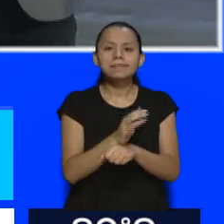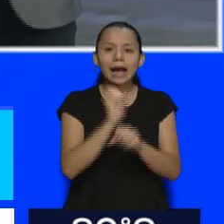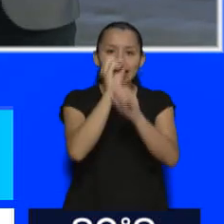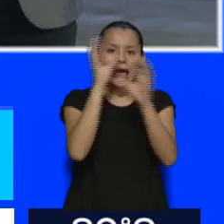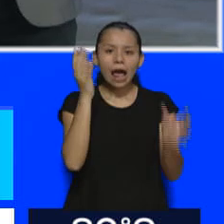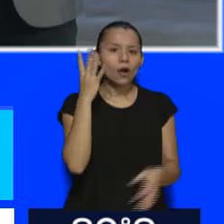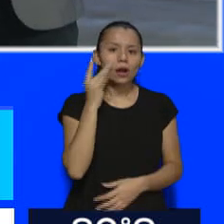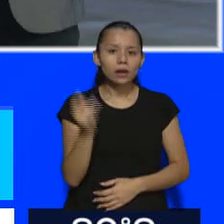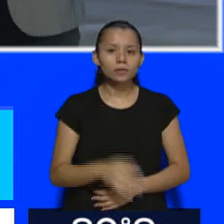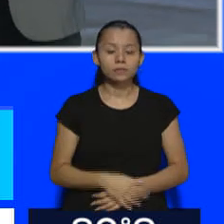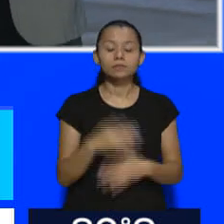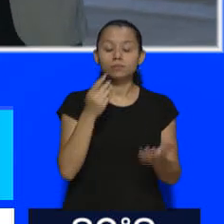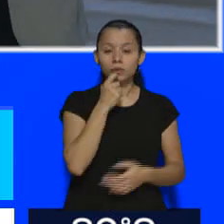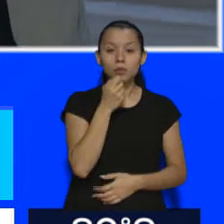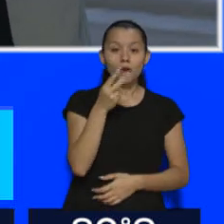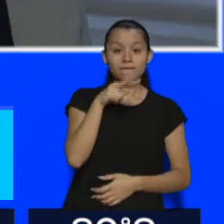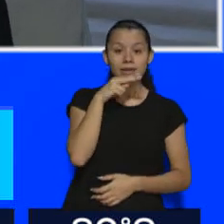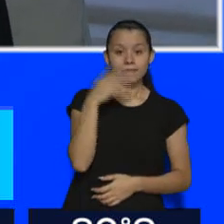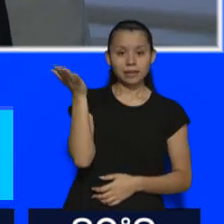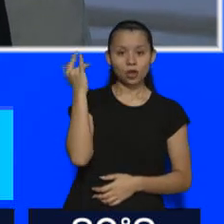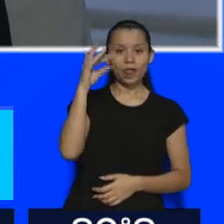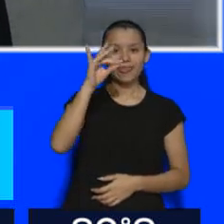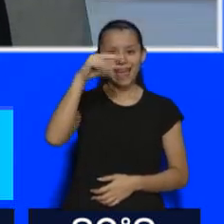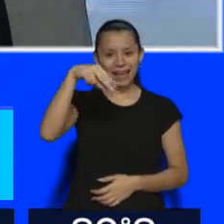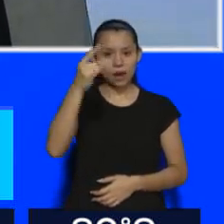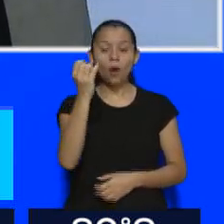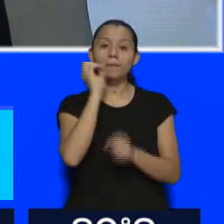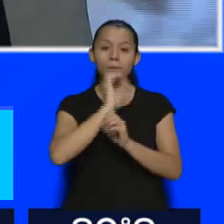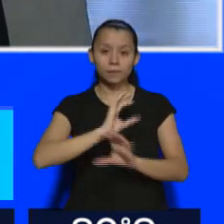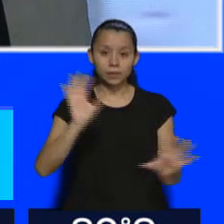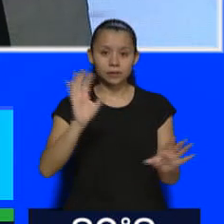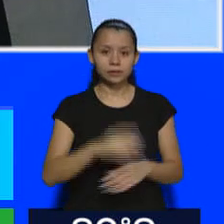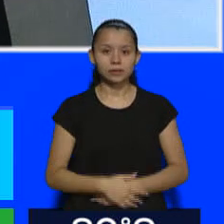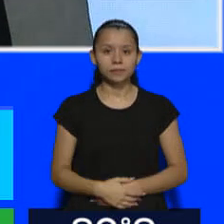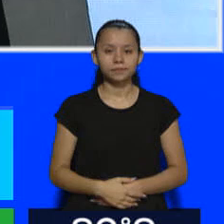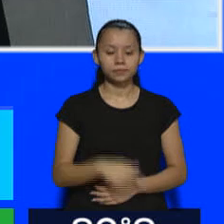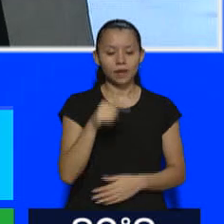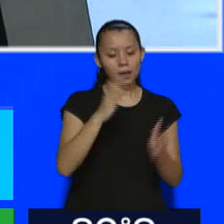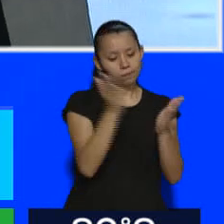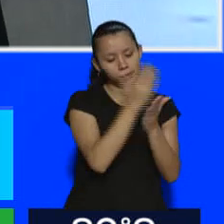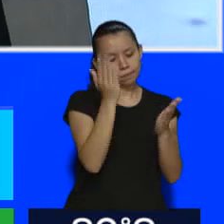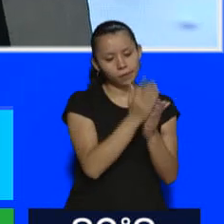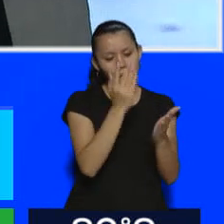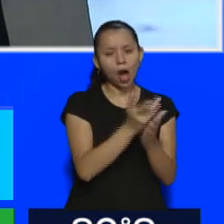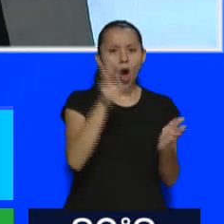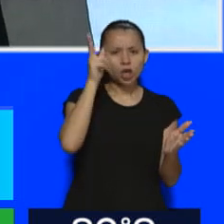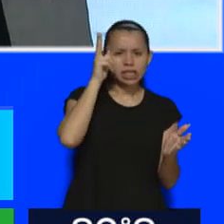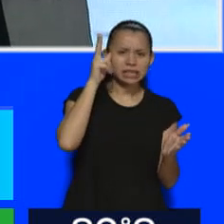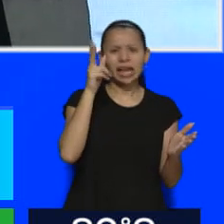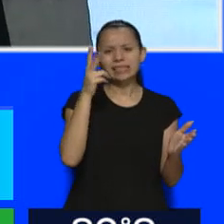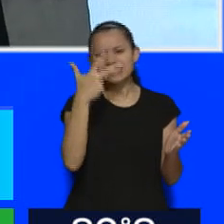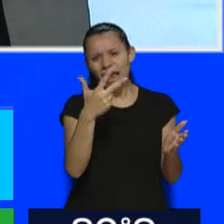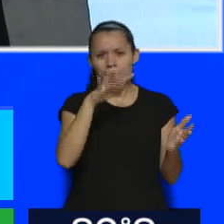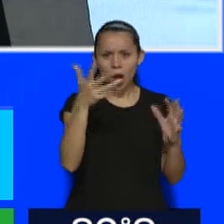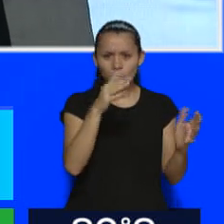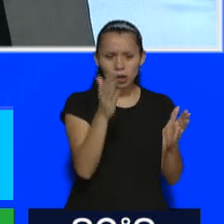regía este DNU. Sí. En todos los aspectos, en estas ochenta y tantas páginas, era así, ¿no? Sí. Ochenta y tantas. 83, creo yo.